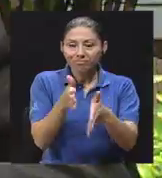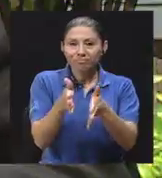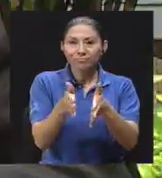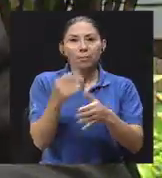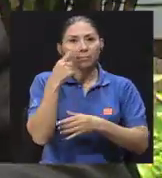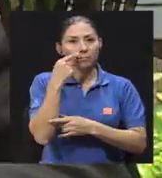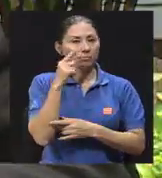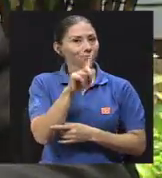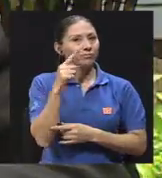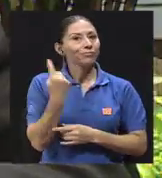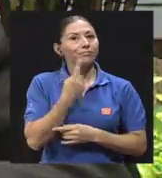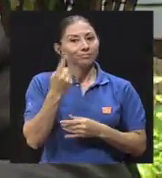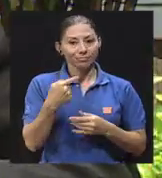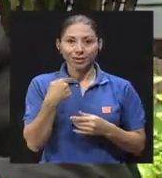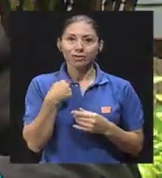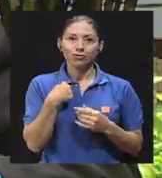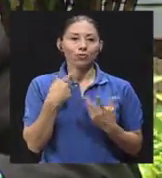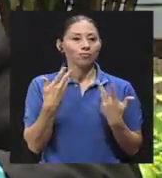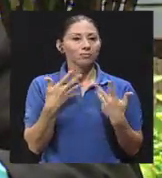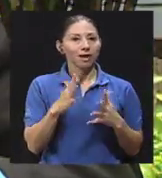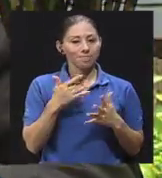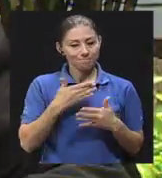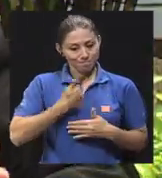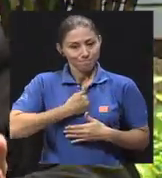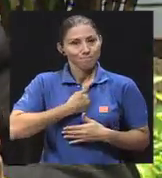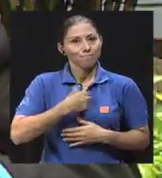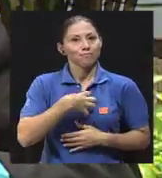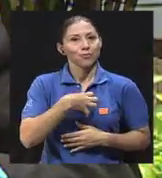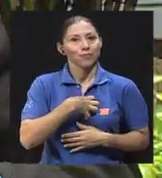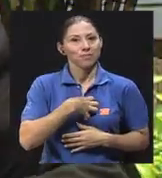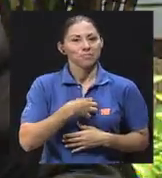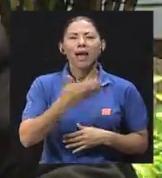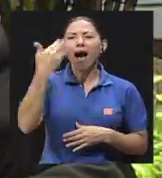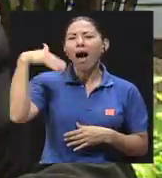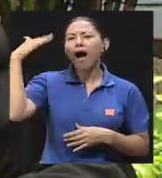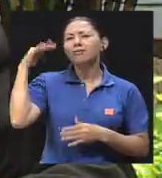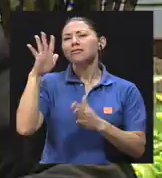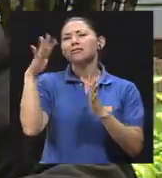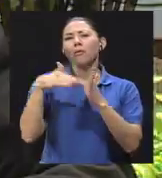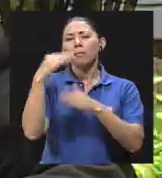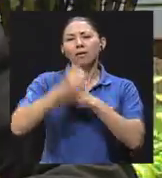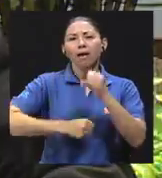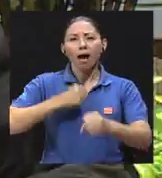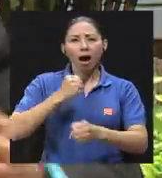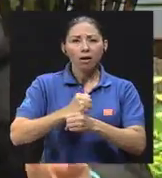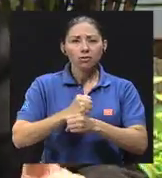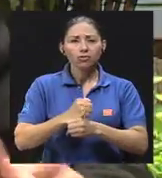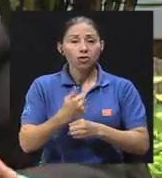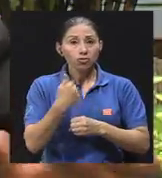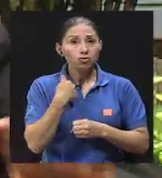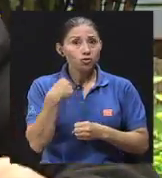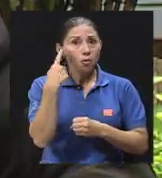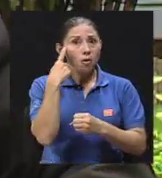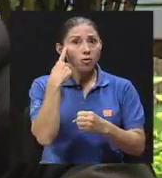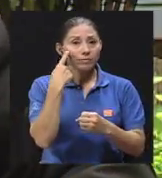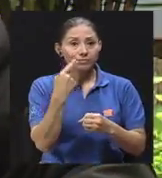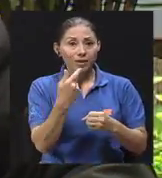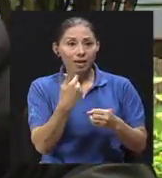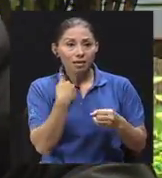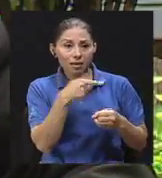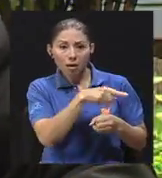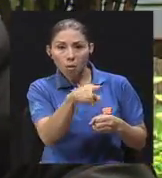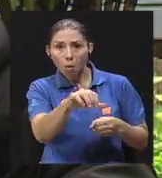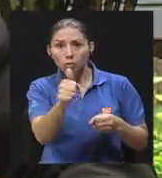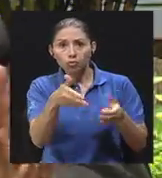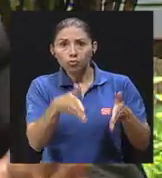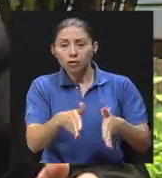hace unos 5.000 años, para asegurarme que yo era padre legítimo, hasta mataba a los hijos que no eran